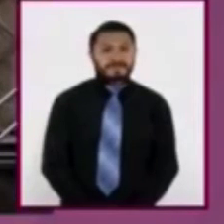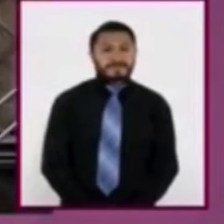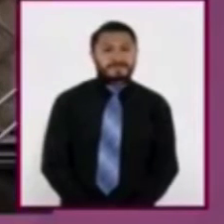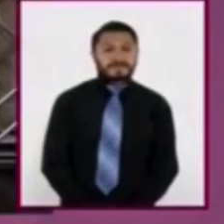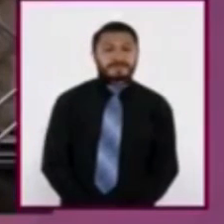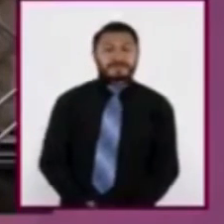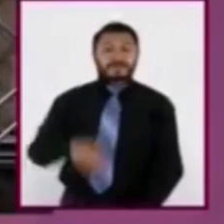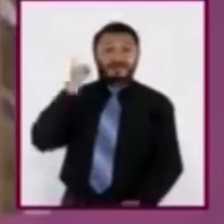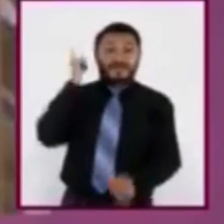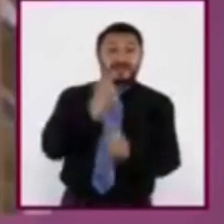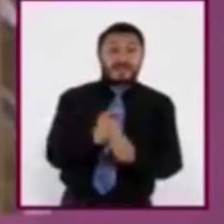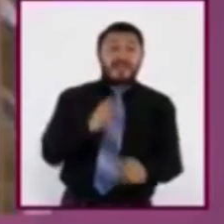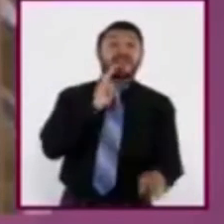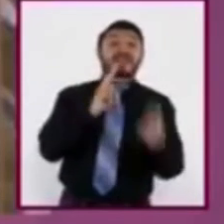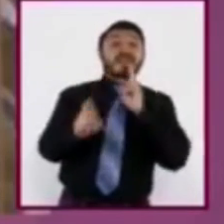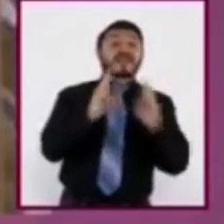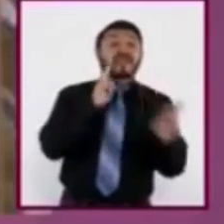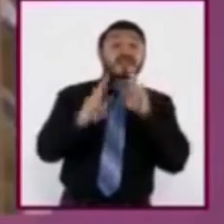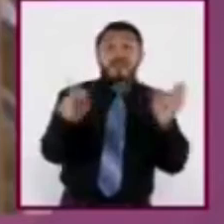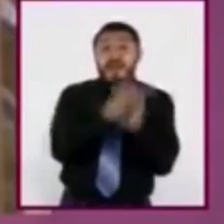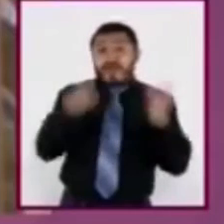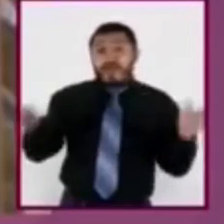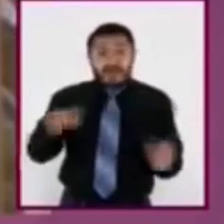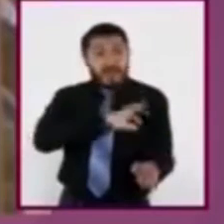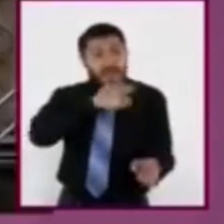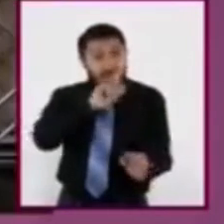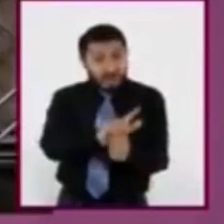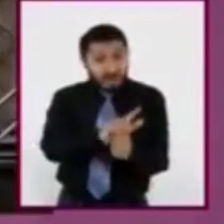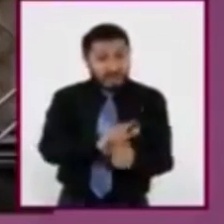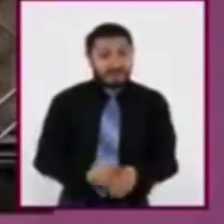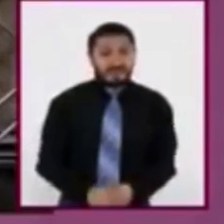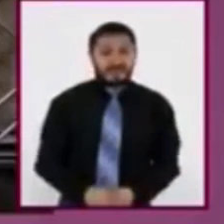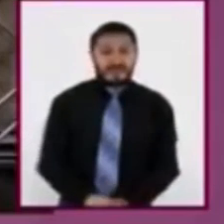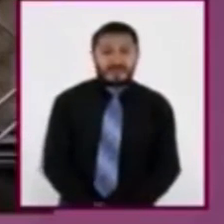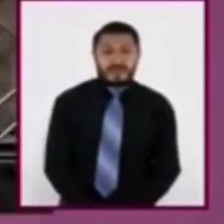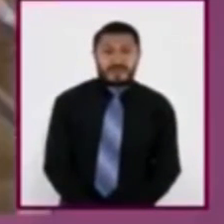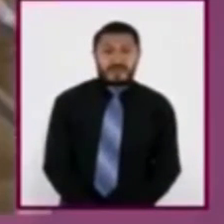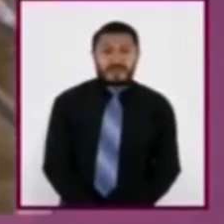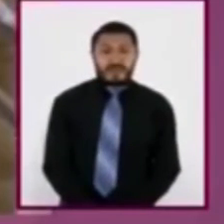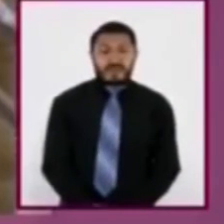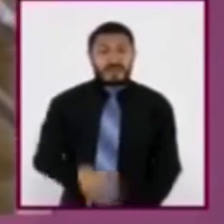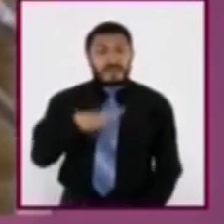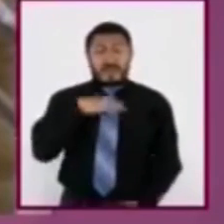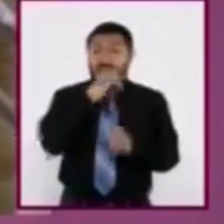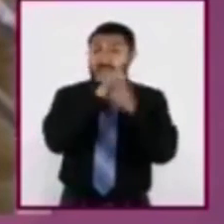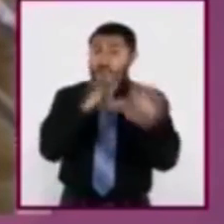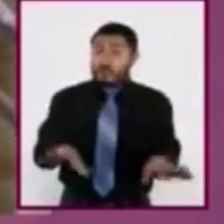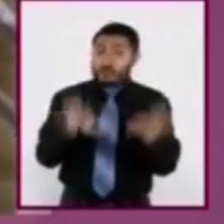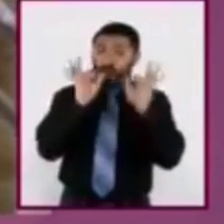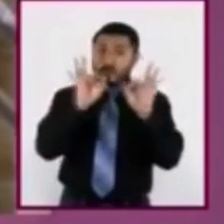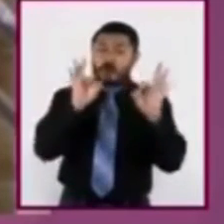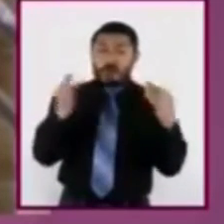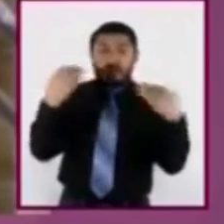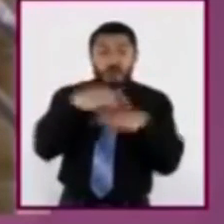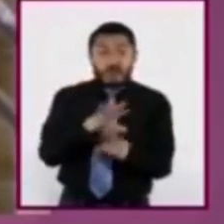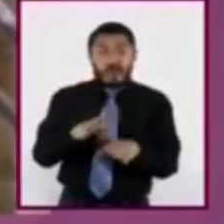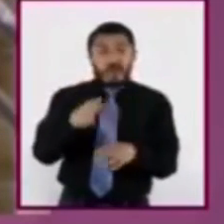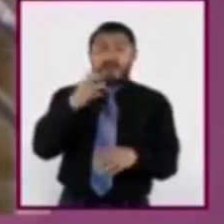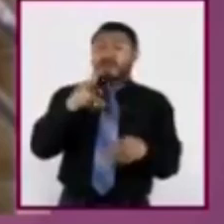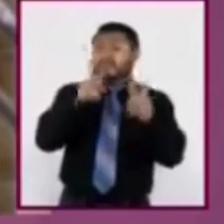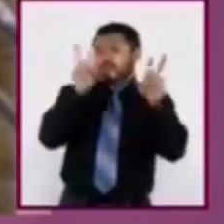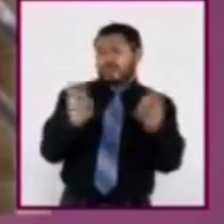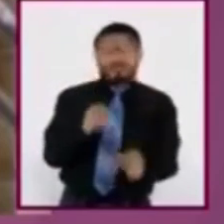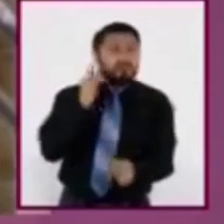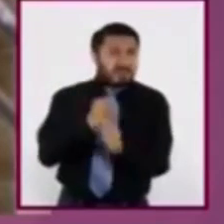Se trata de una nota periodística especializada. Presenta información precisa sobre el estado actual del tema,